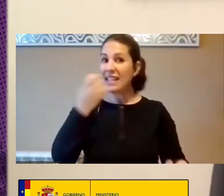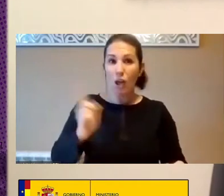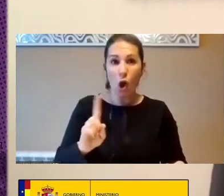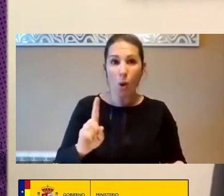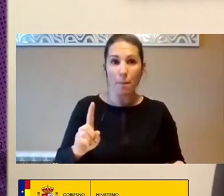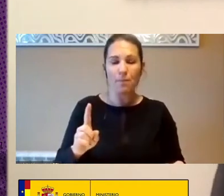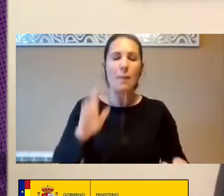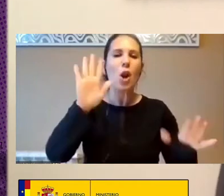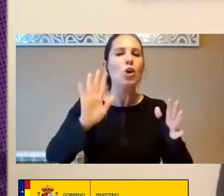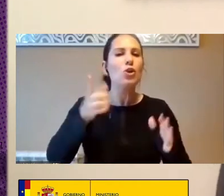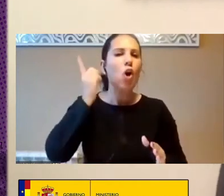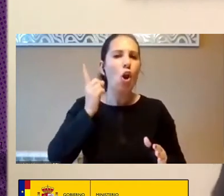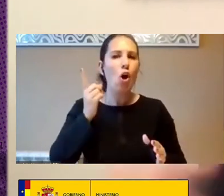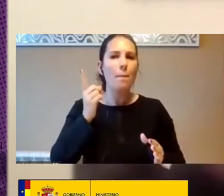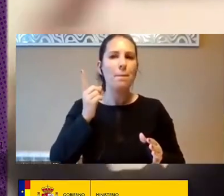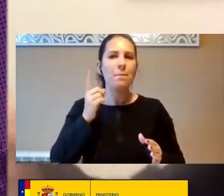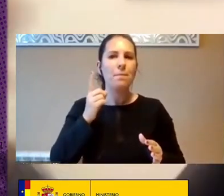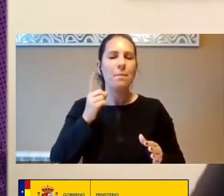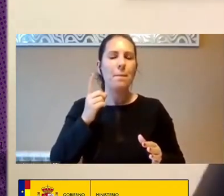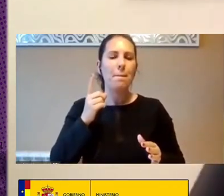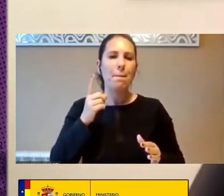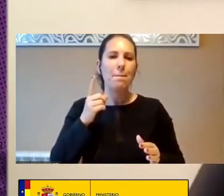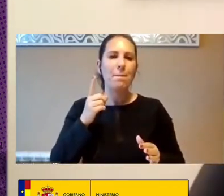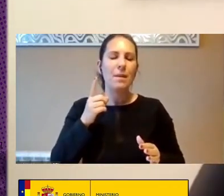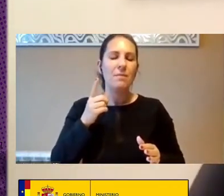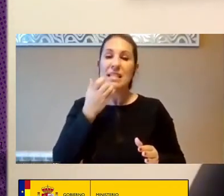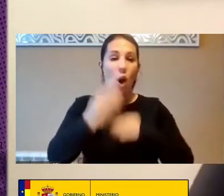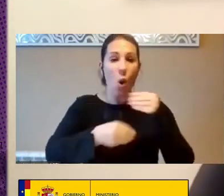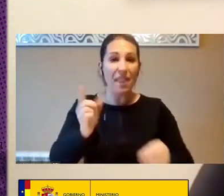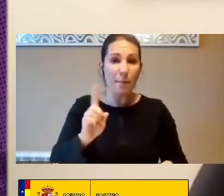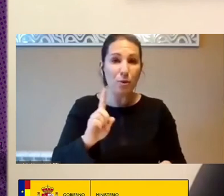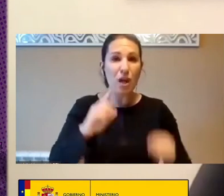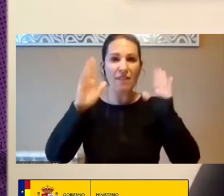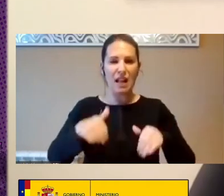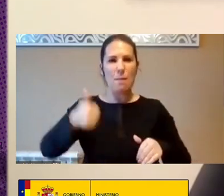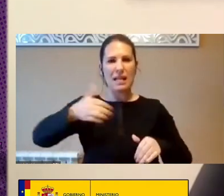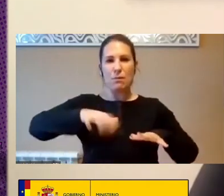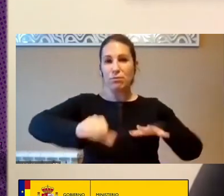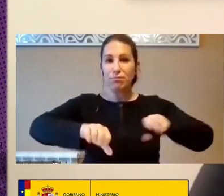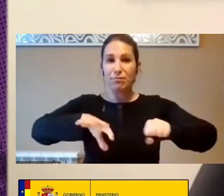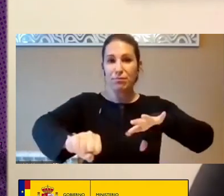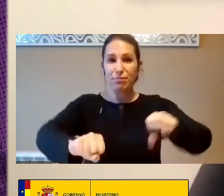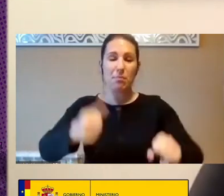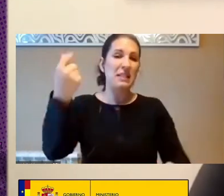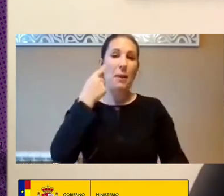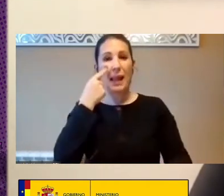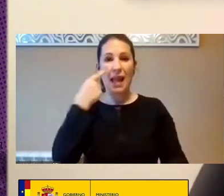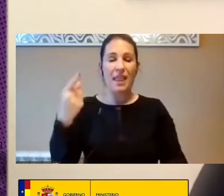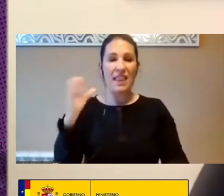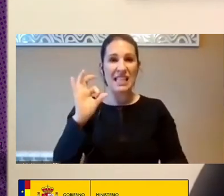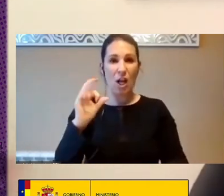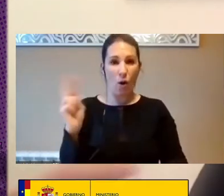Estamos Alimentando Y Creciendo El Monopolio De Control Y De Vigilancia De Silicon Valley Sino Que Estamos